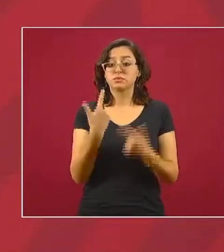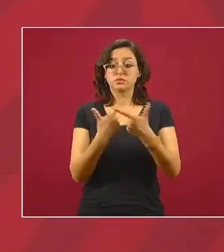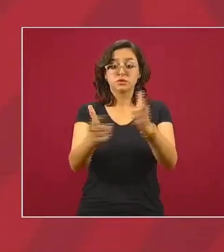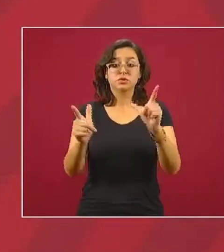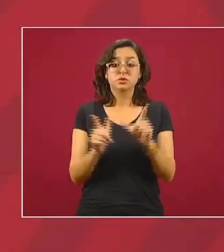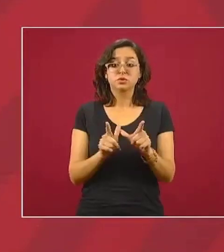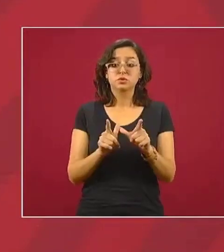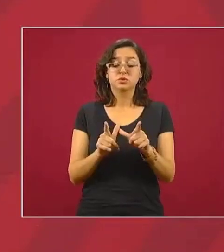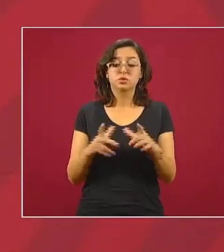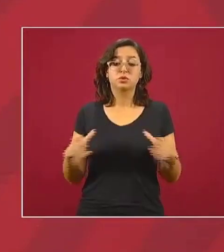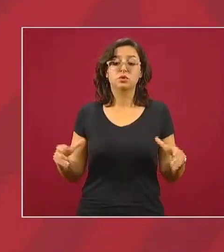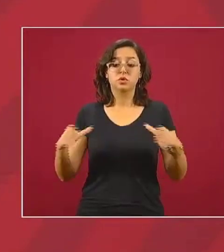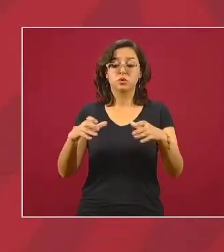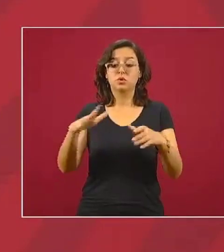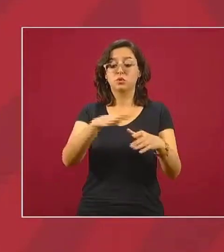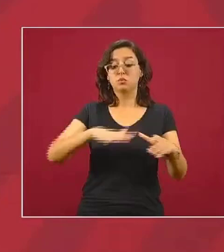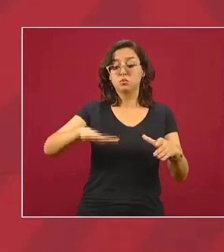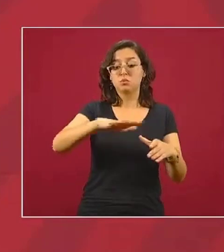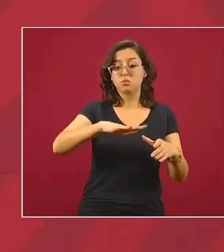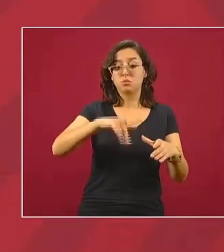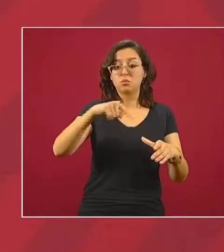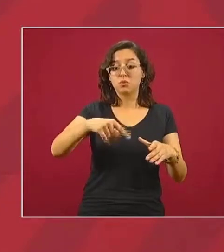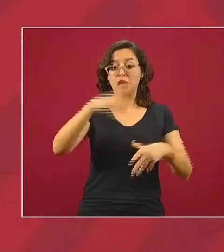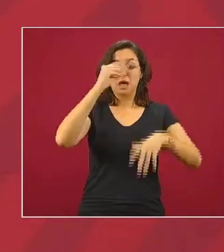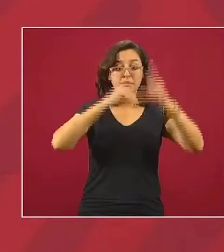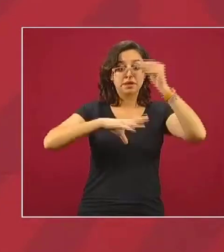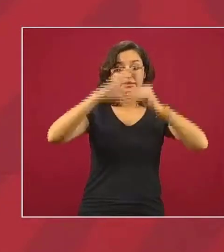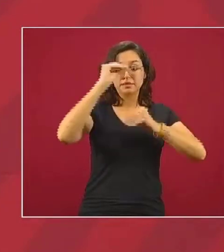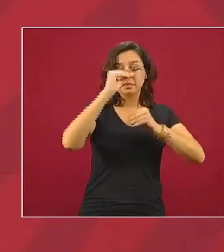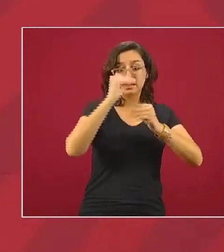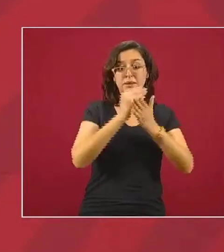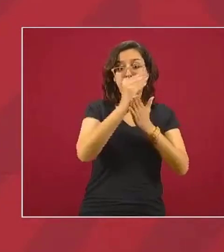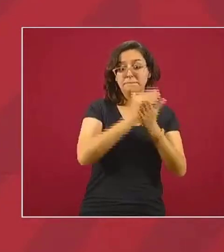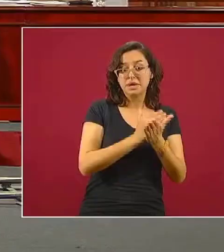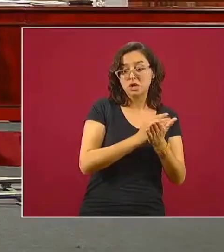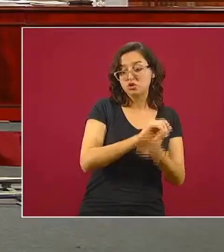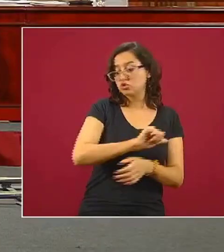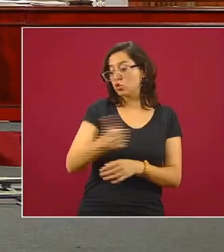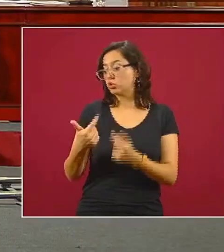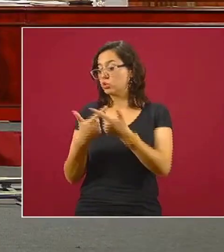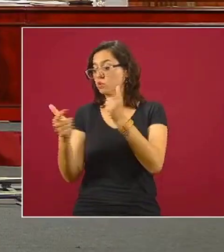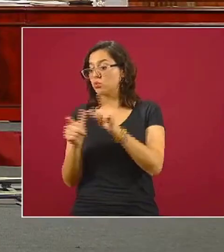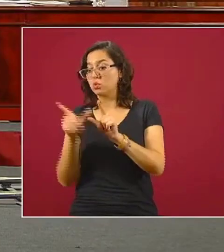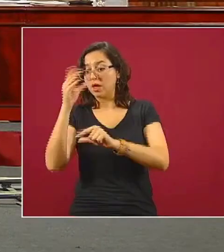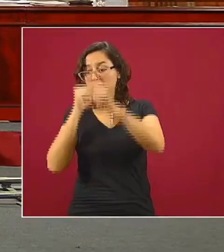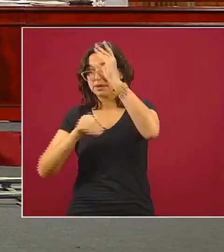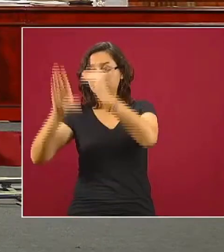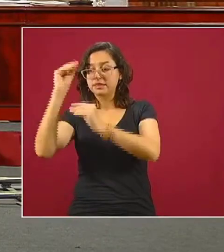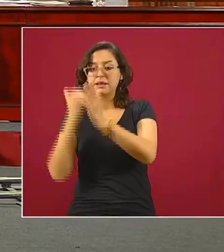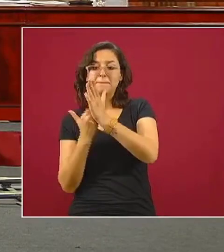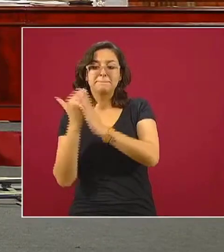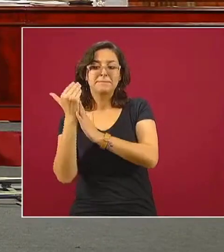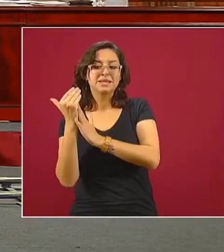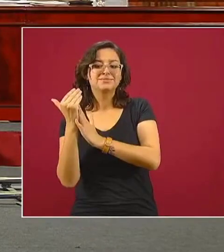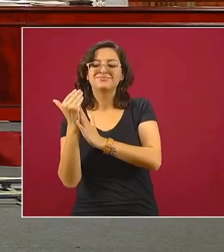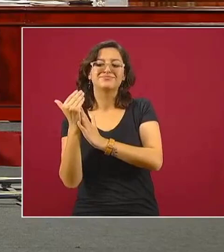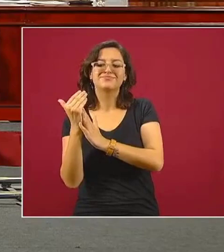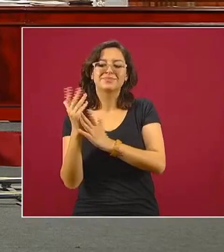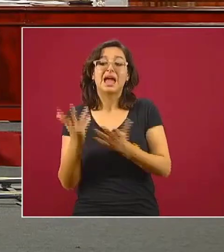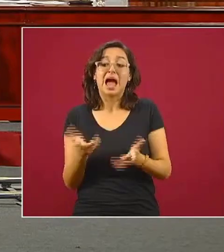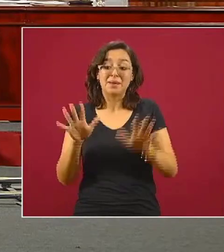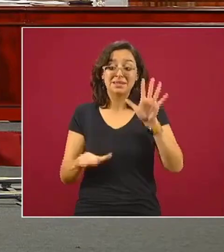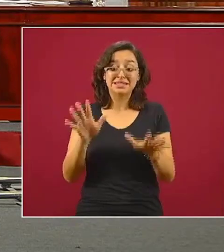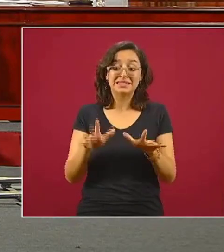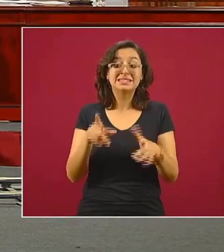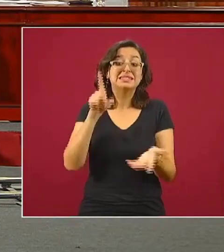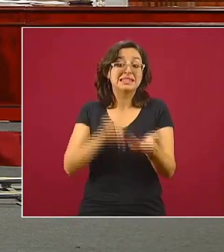social tiene menos condiciones para aprender en estas condiciones que otra sino también dentro de una misma escuela